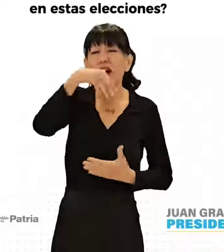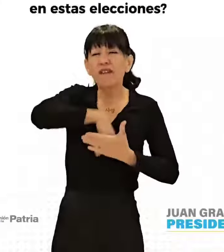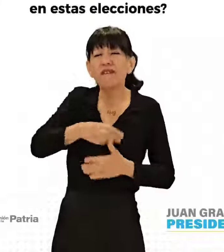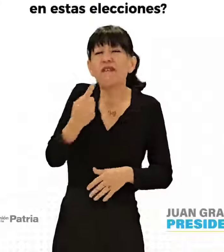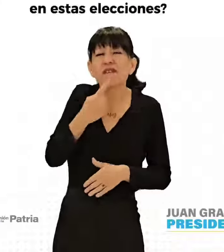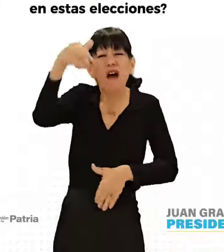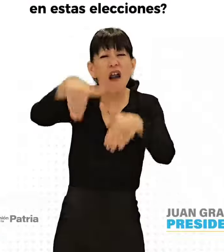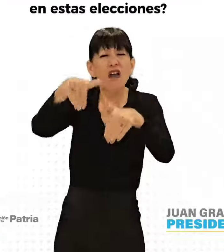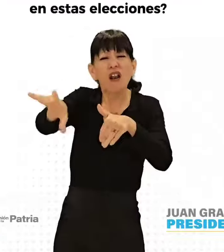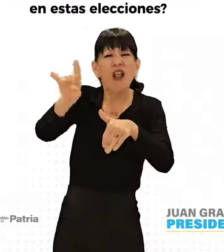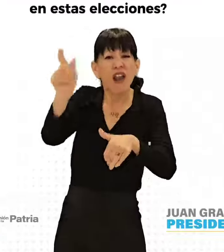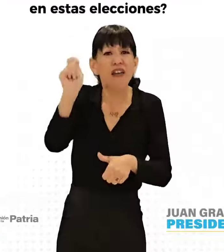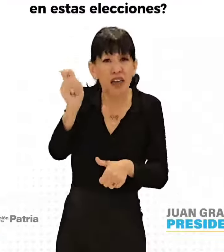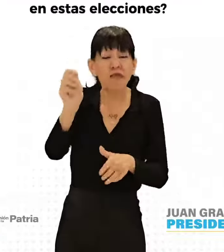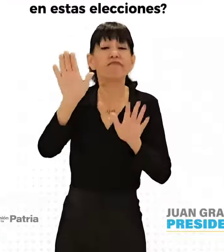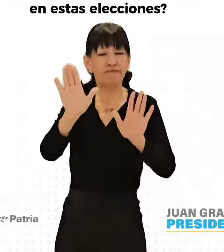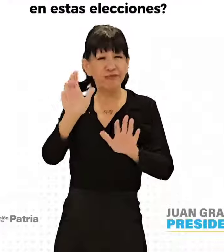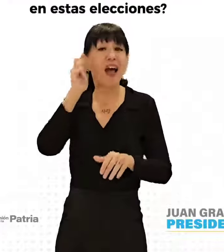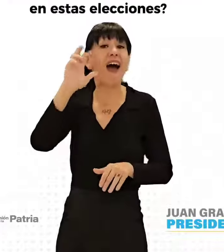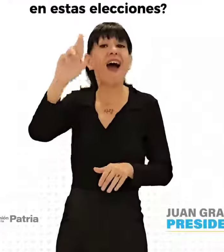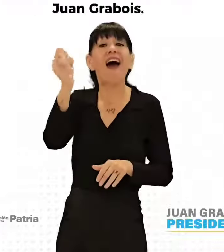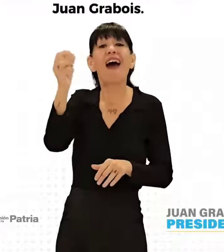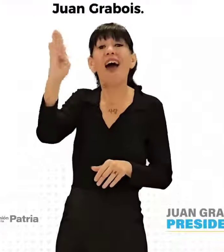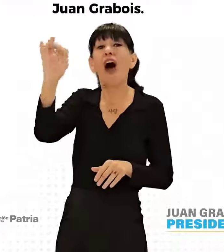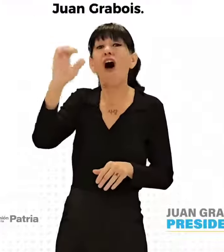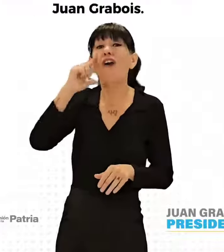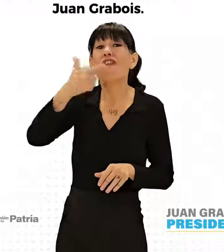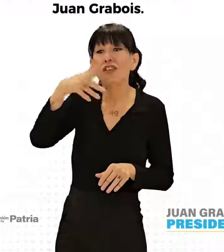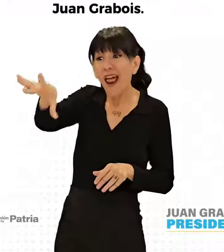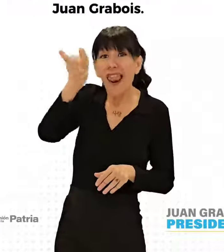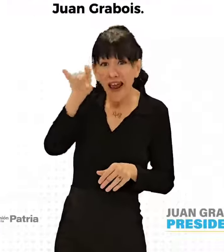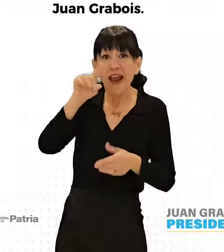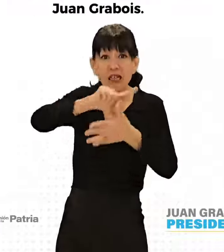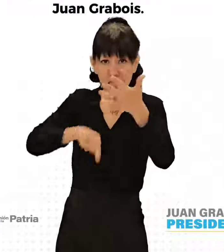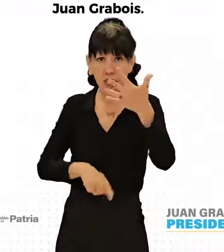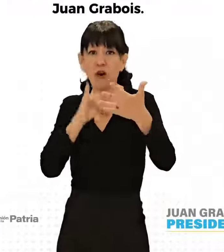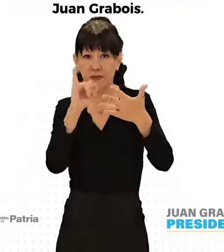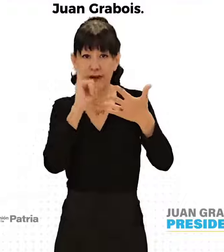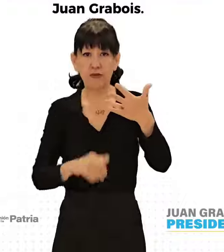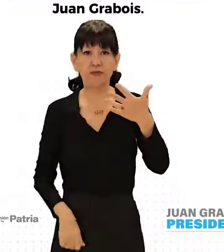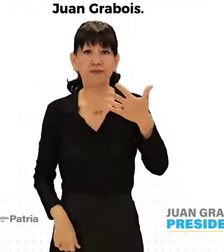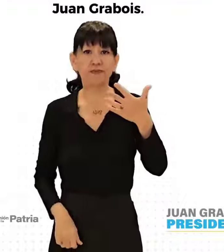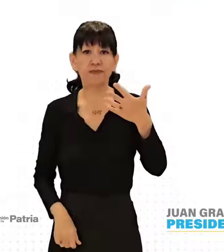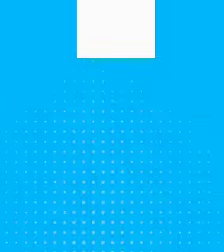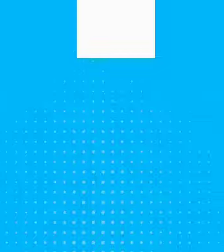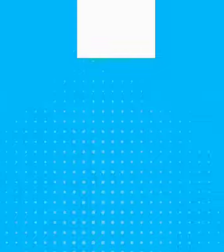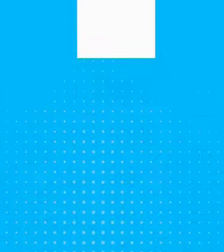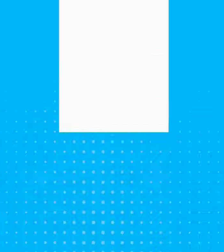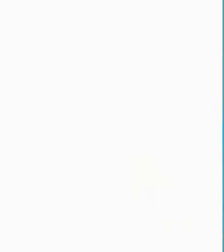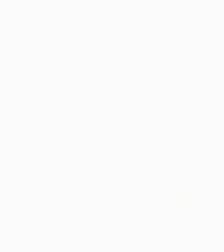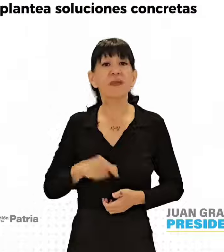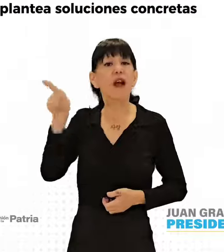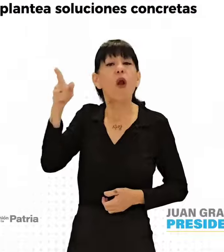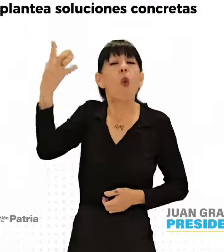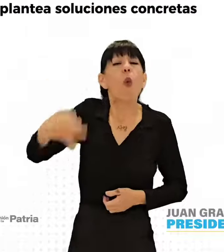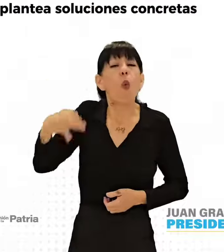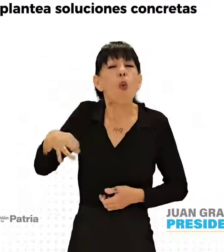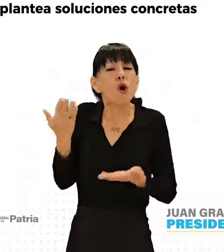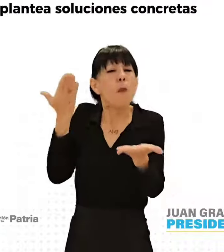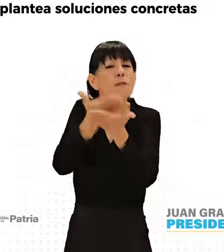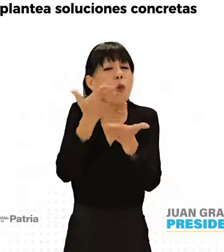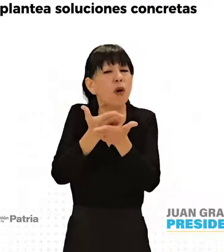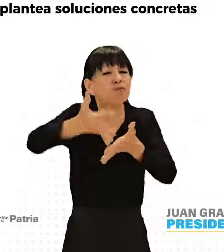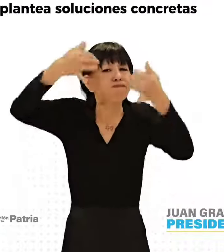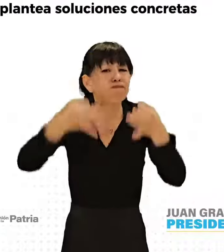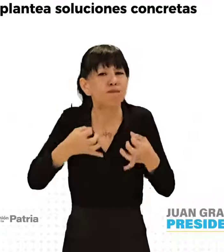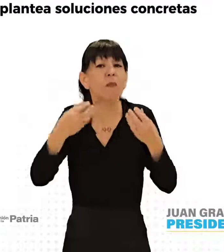¿Estás en duda de a quién votar en estas elecciones? Te doy 5 razones para elegir a Juan Graboi. 1. Porque es el único